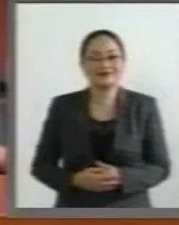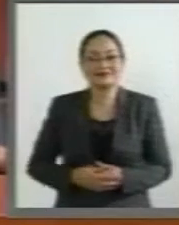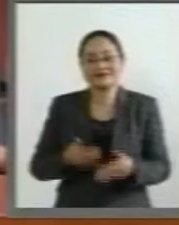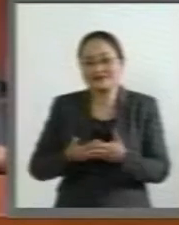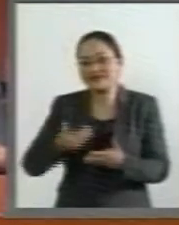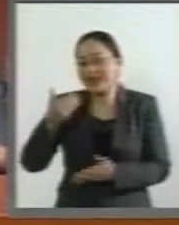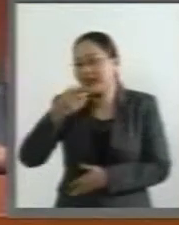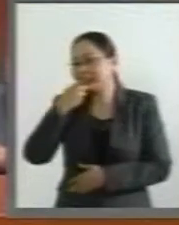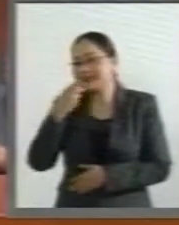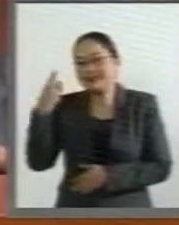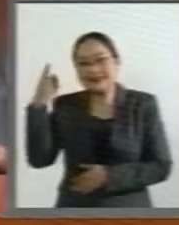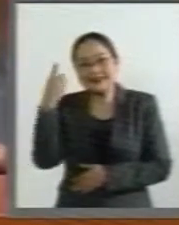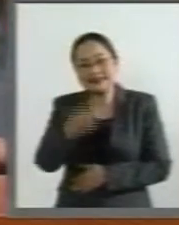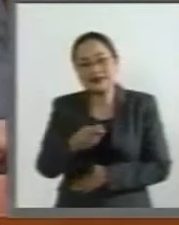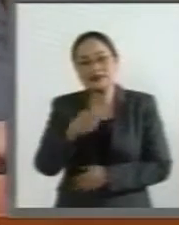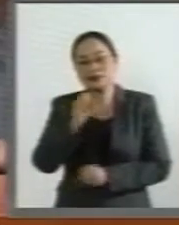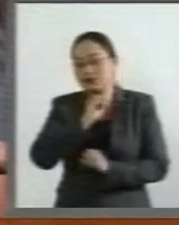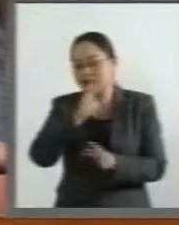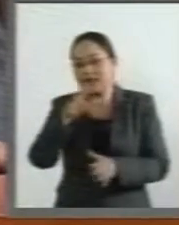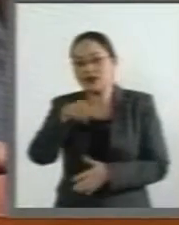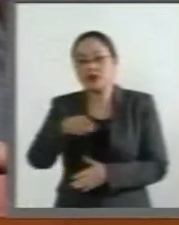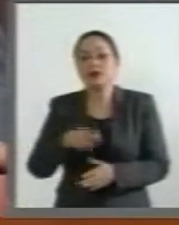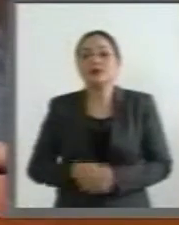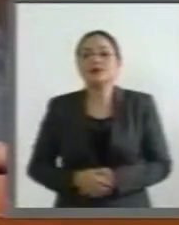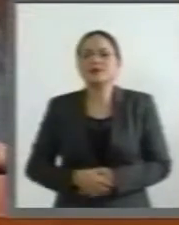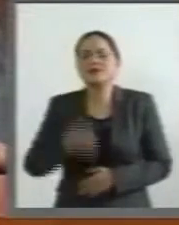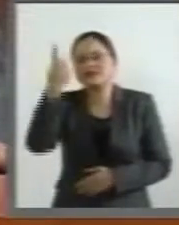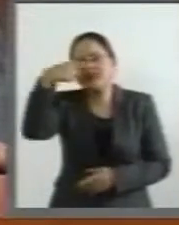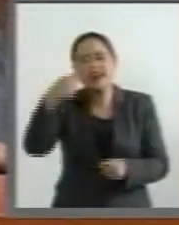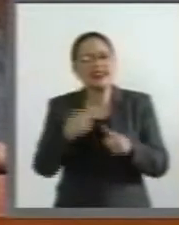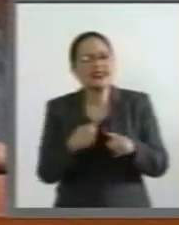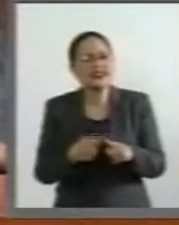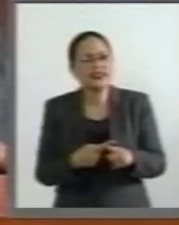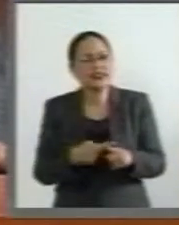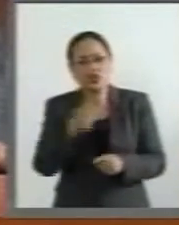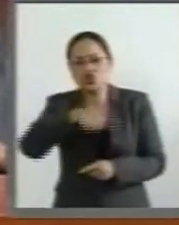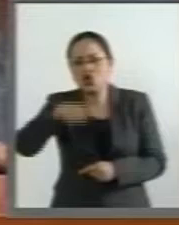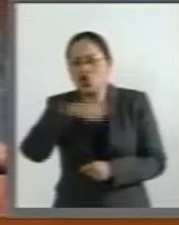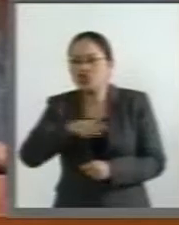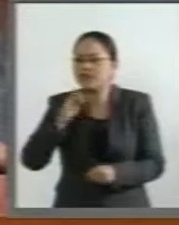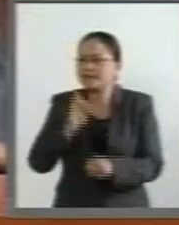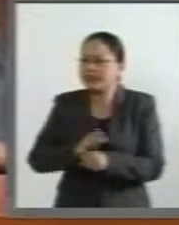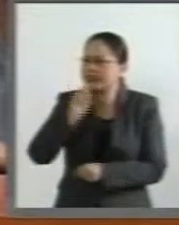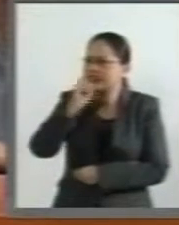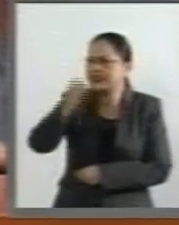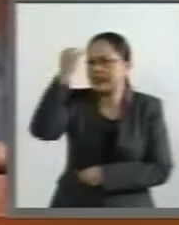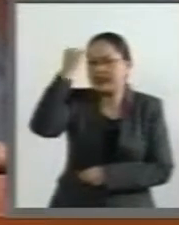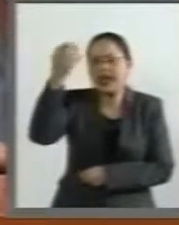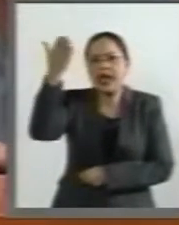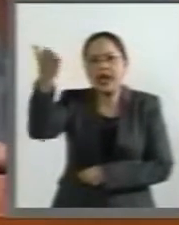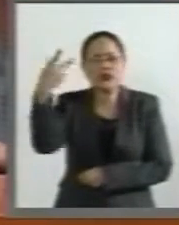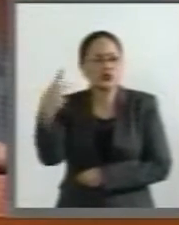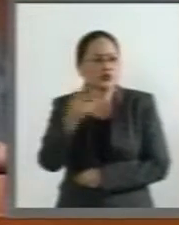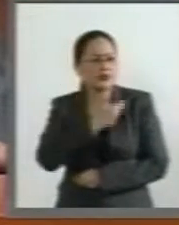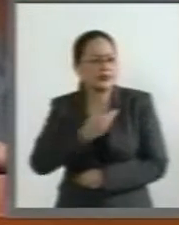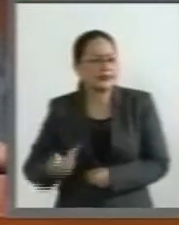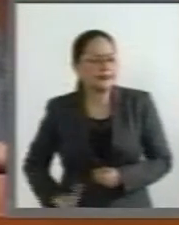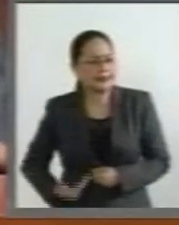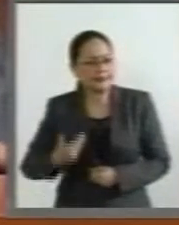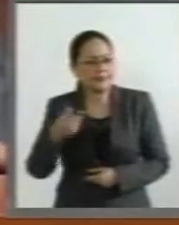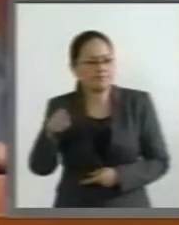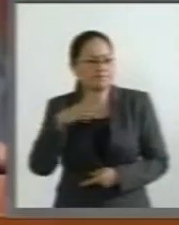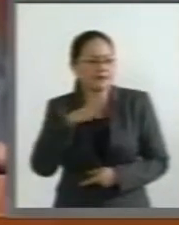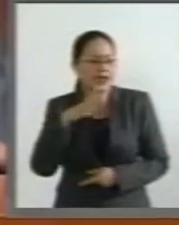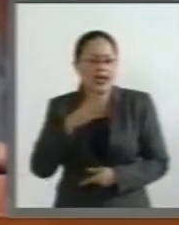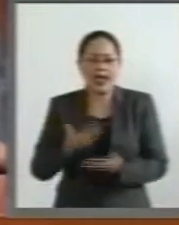dijimos, sobre todo aquellos que defendieron la postura del ciudadano presidente cuando